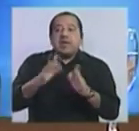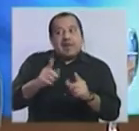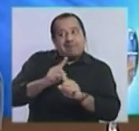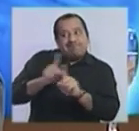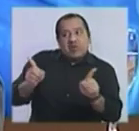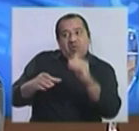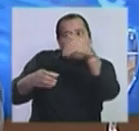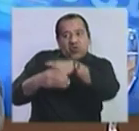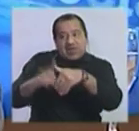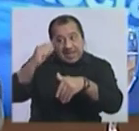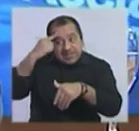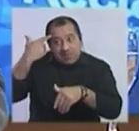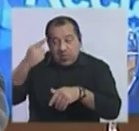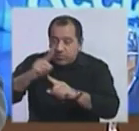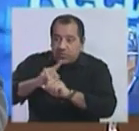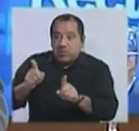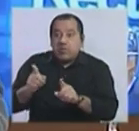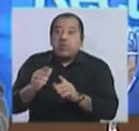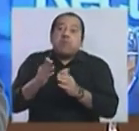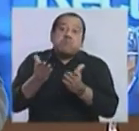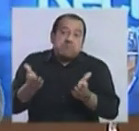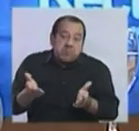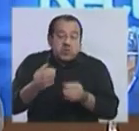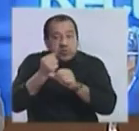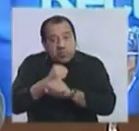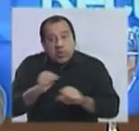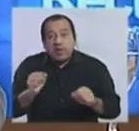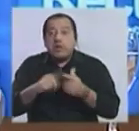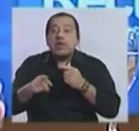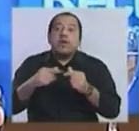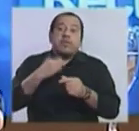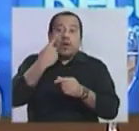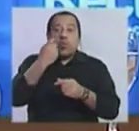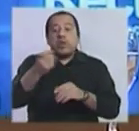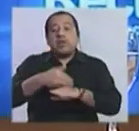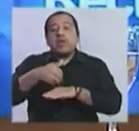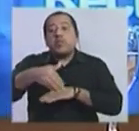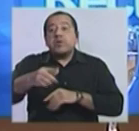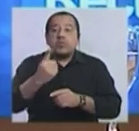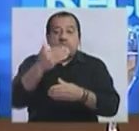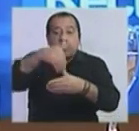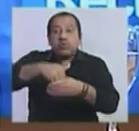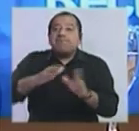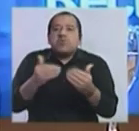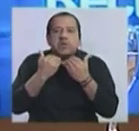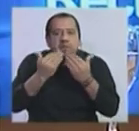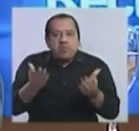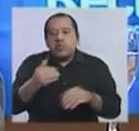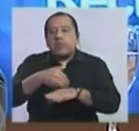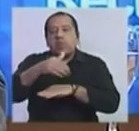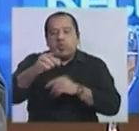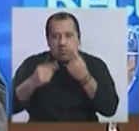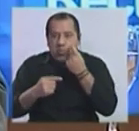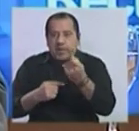votar a la calle POU. Eso se puede traducir después, efectivamente, en un voto, lo veremos después. Es decir, también tiene que ver